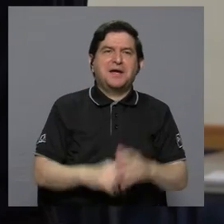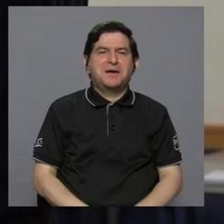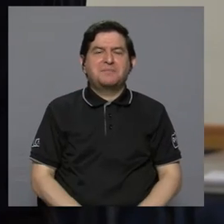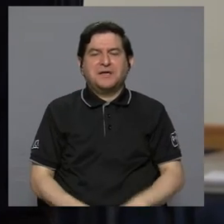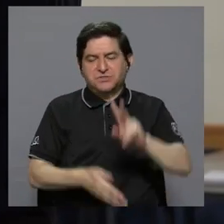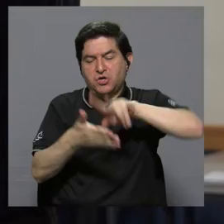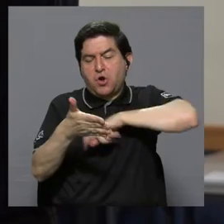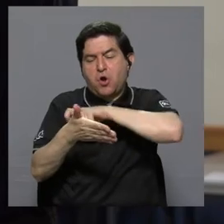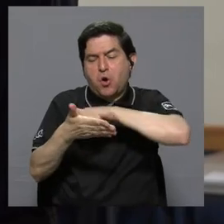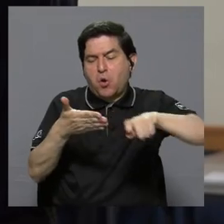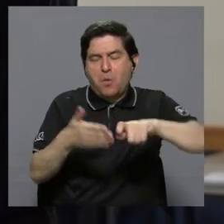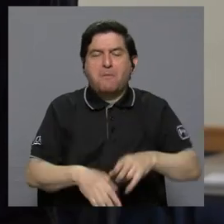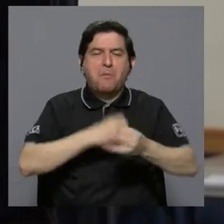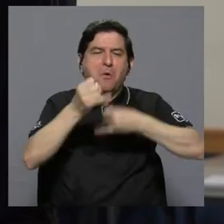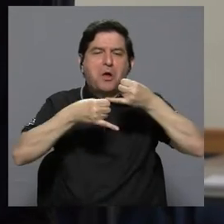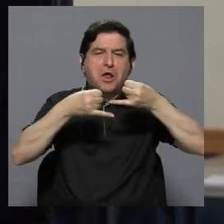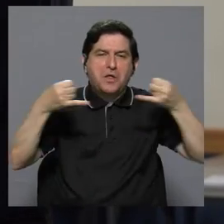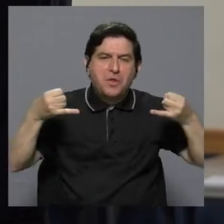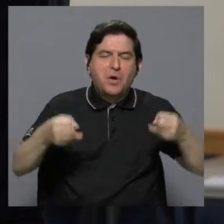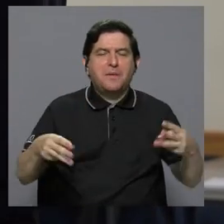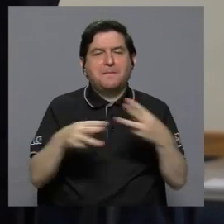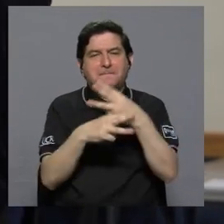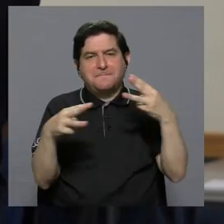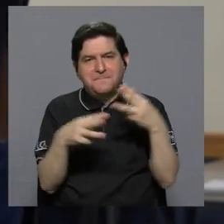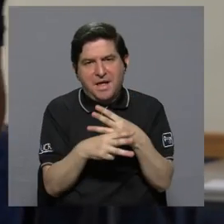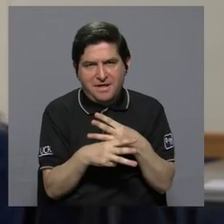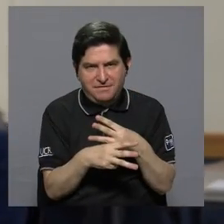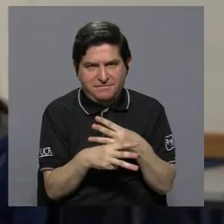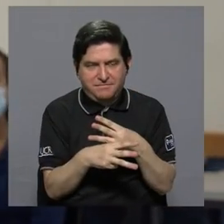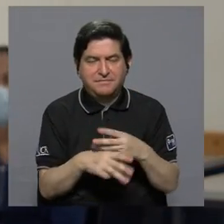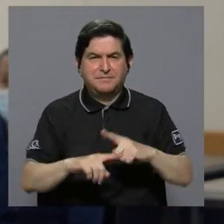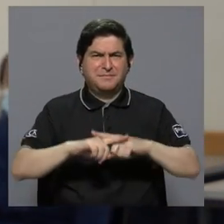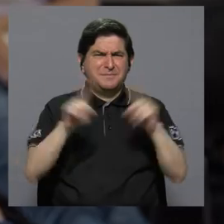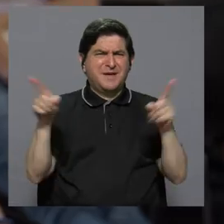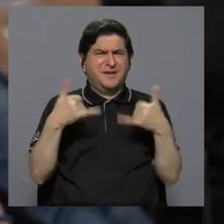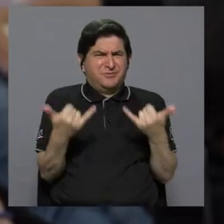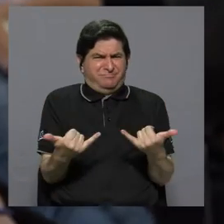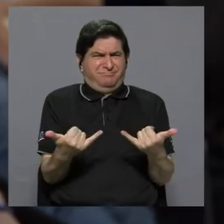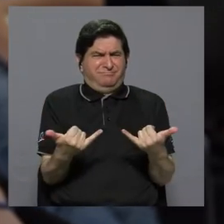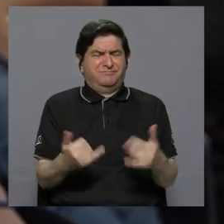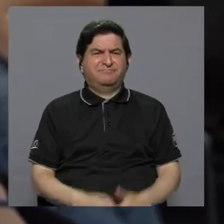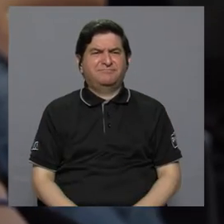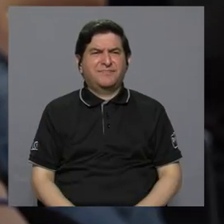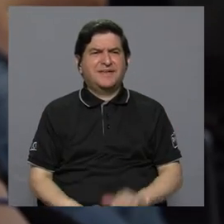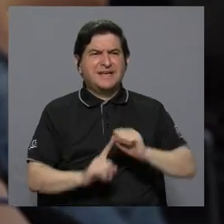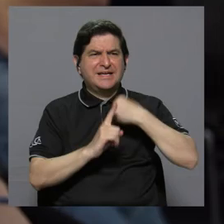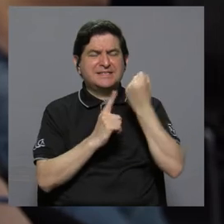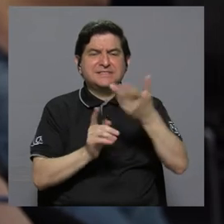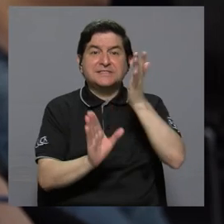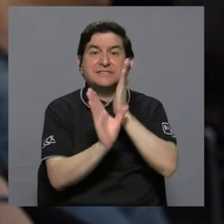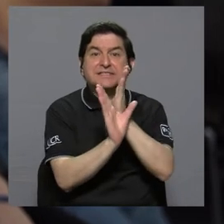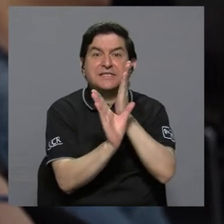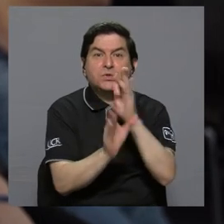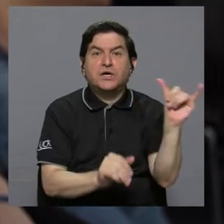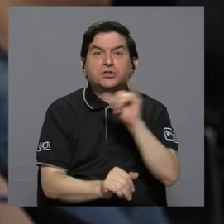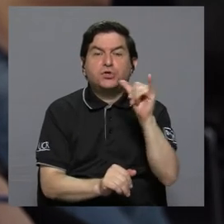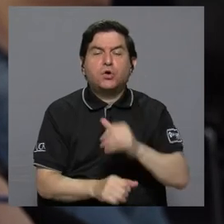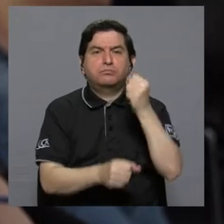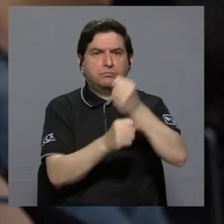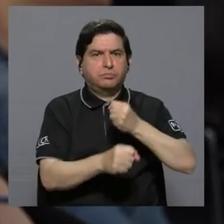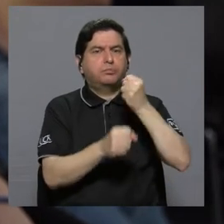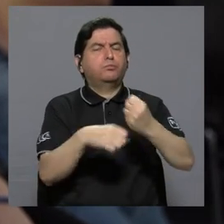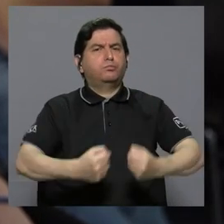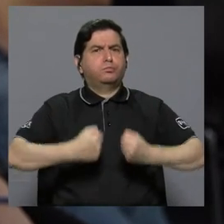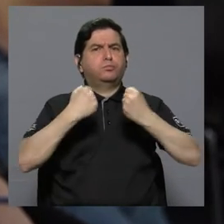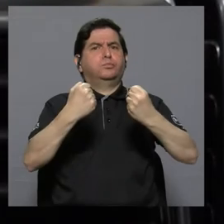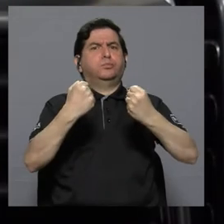temas como lectoescritura, como idioma, la matemática, ¿verdad? Pero que hoy en día hay un factor psicológico que